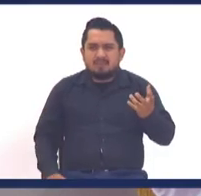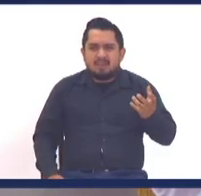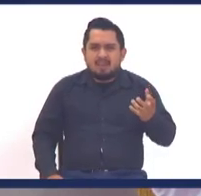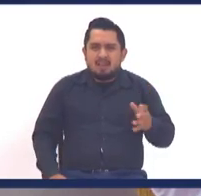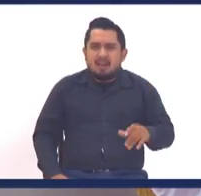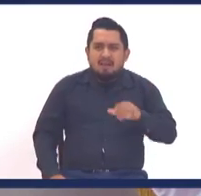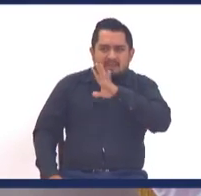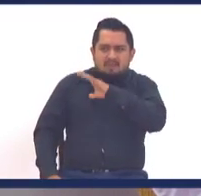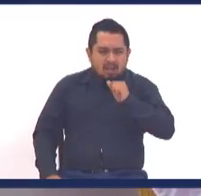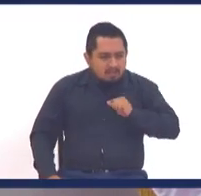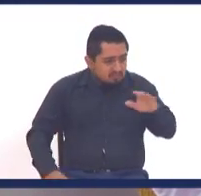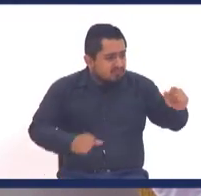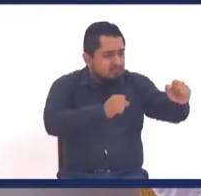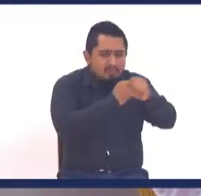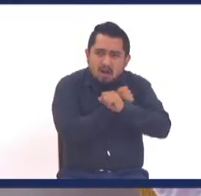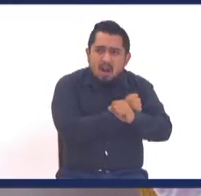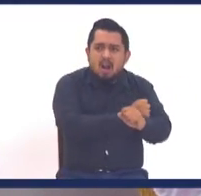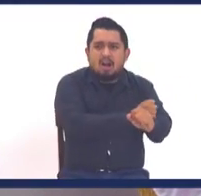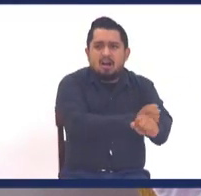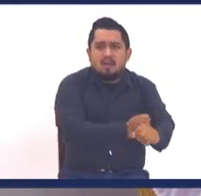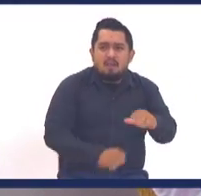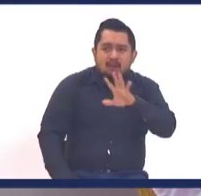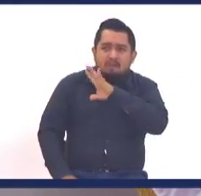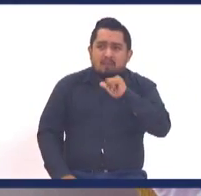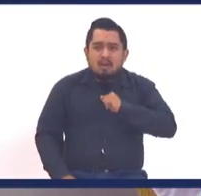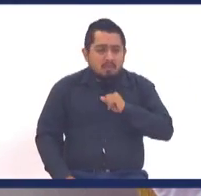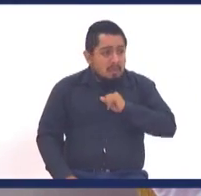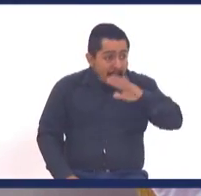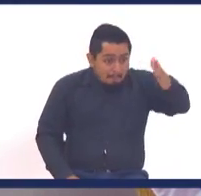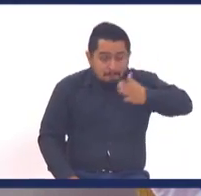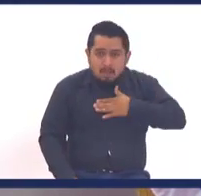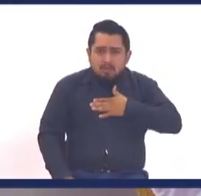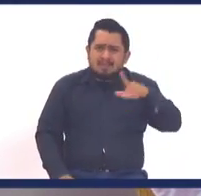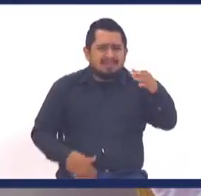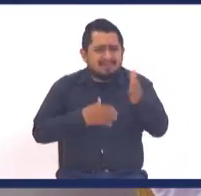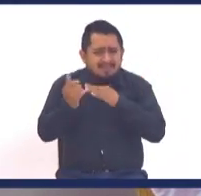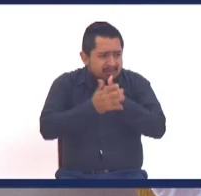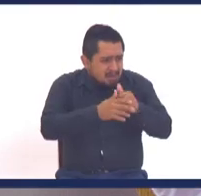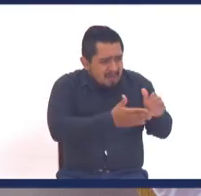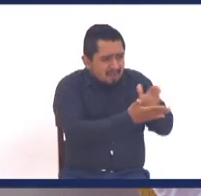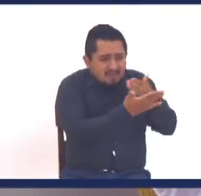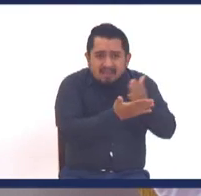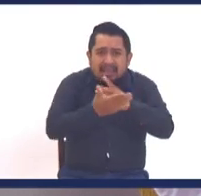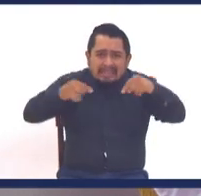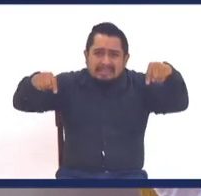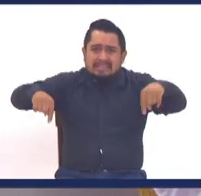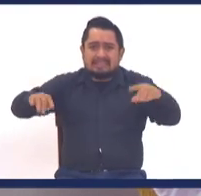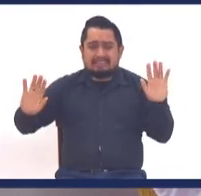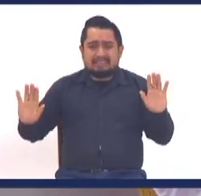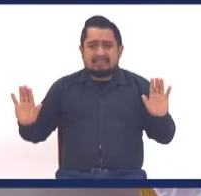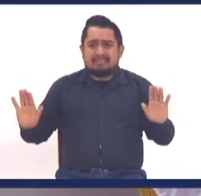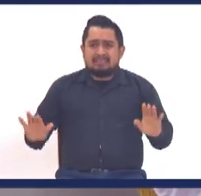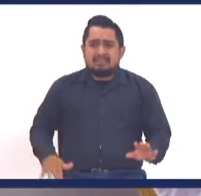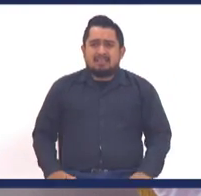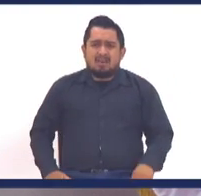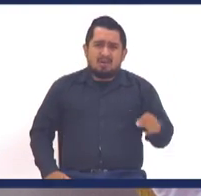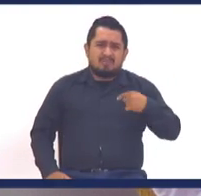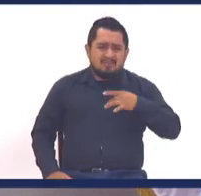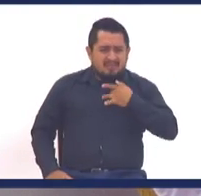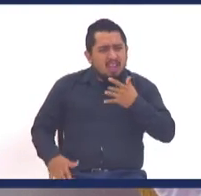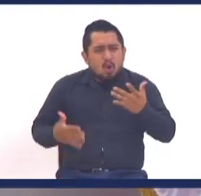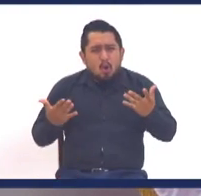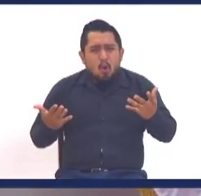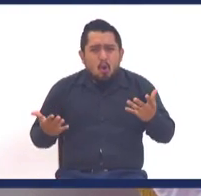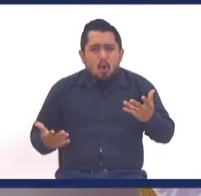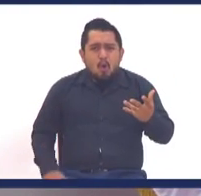queremos a nuestra familia, tenemos otra familia, aquí que no es la, pero aquí están con nosotros, como se hace esto,